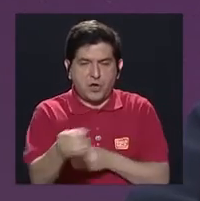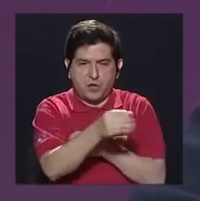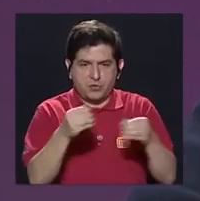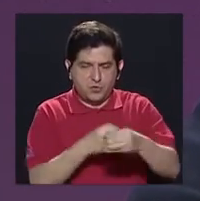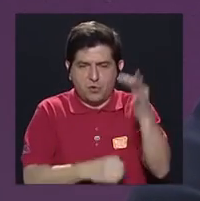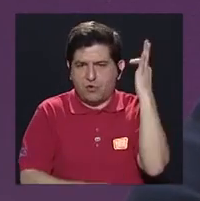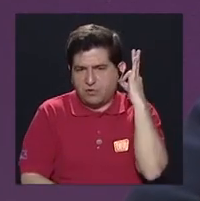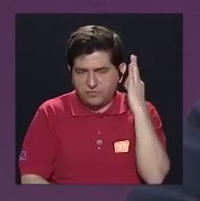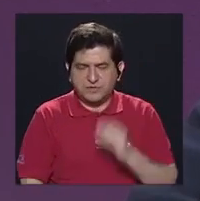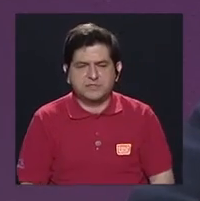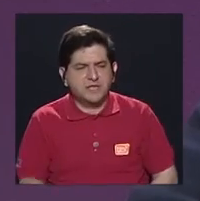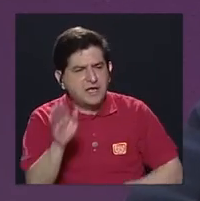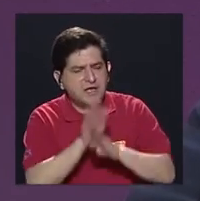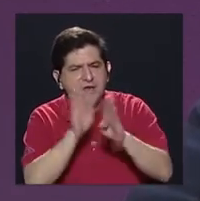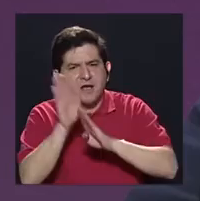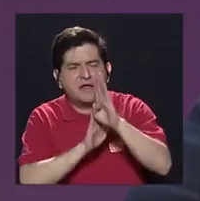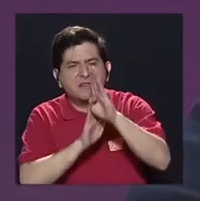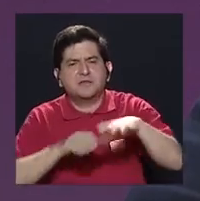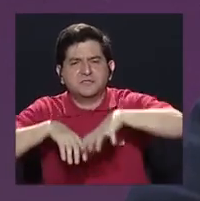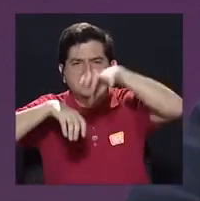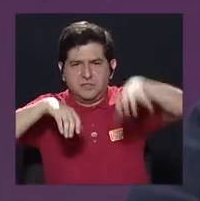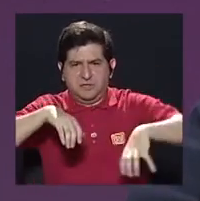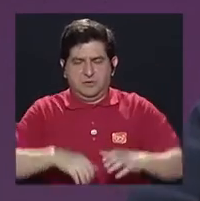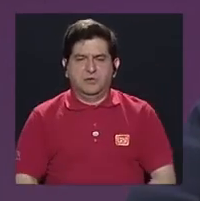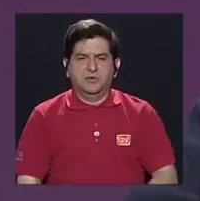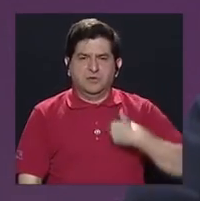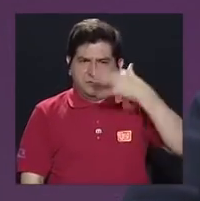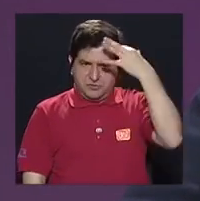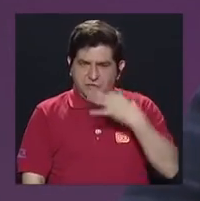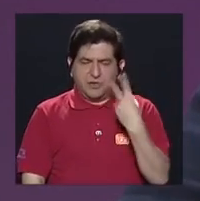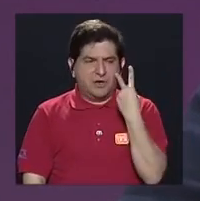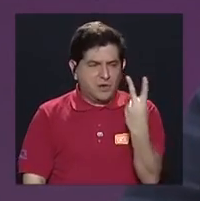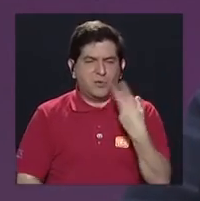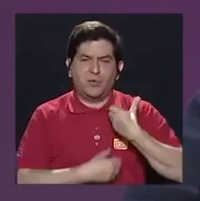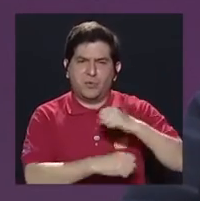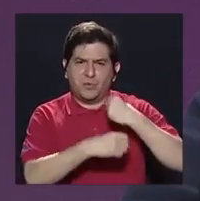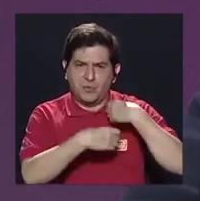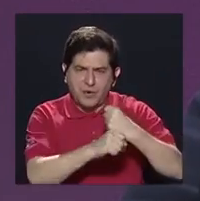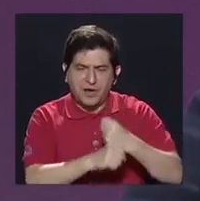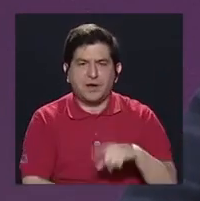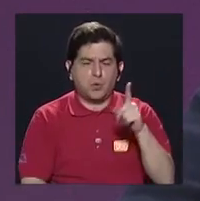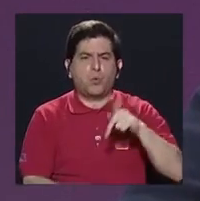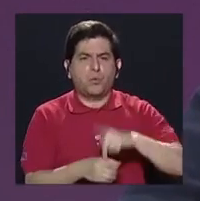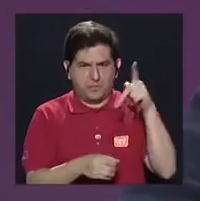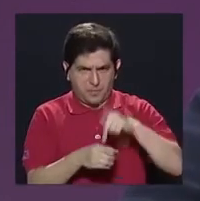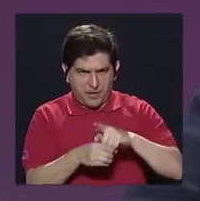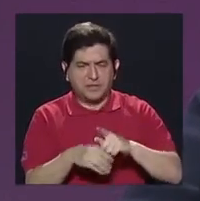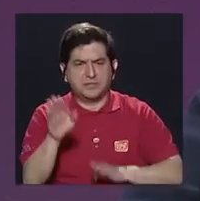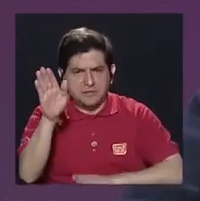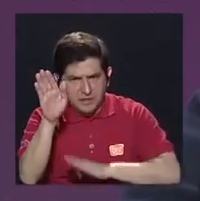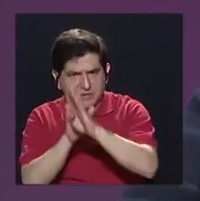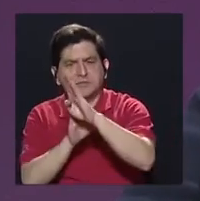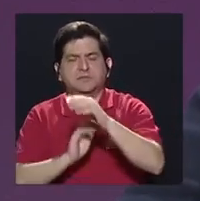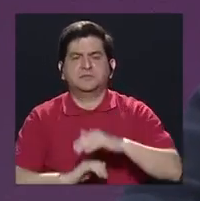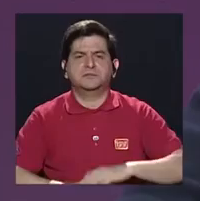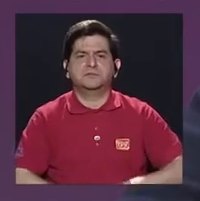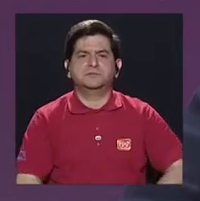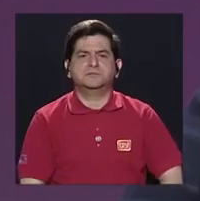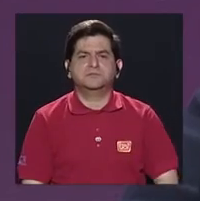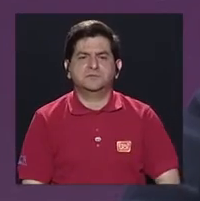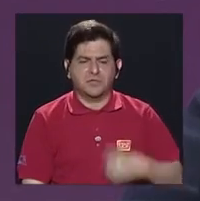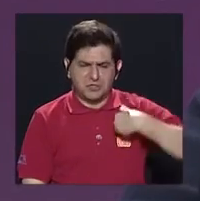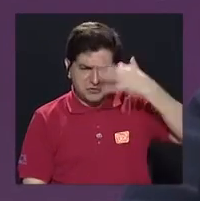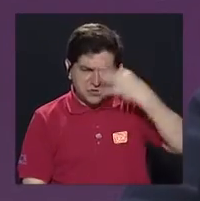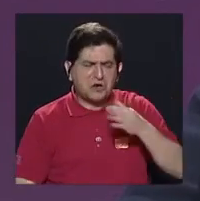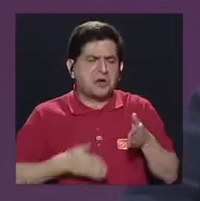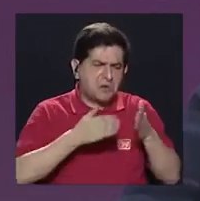la mujer para desarrollar el cantón, ¿verdad? Nosotros yo creo que debemos de ver la municipalidad como un actor de desarrollo. Yo creo que el tema de